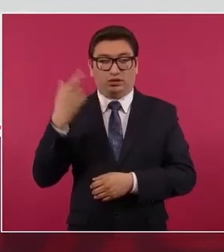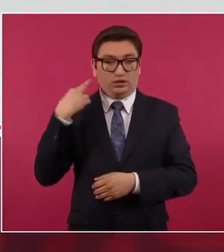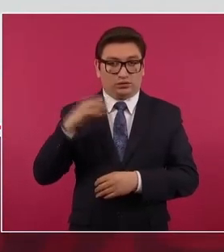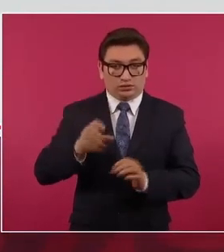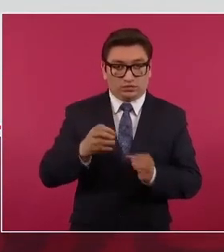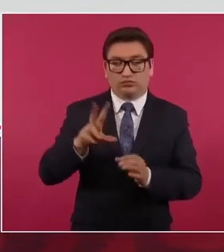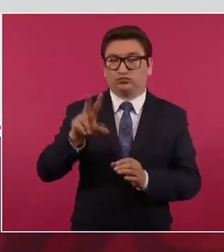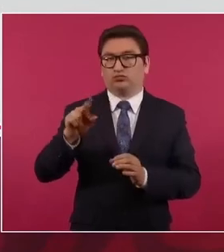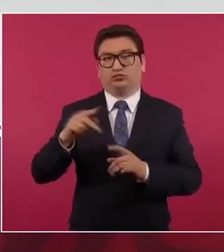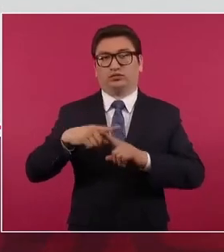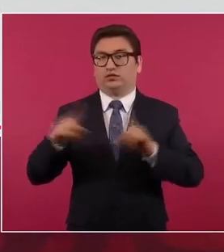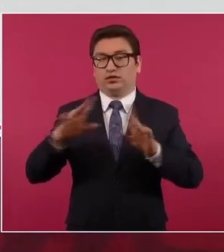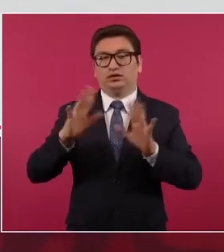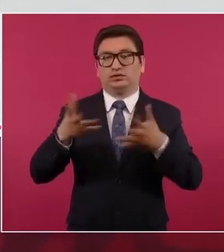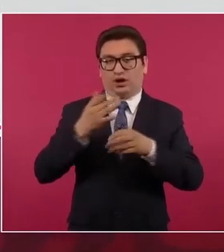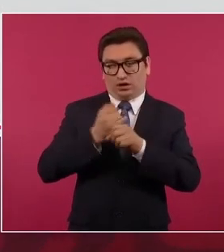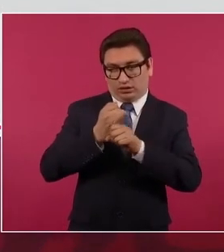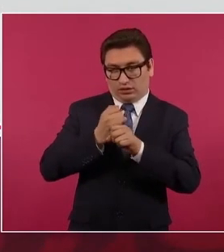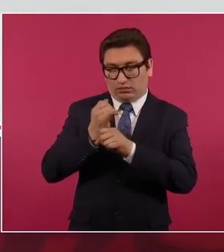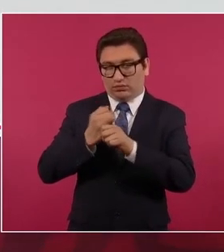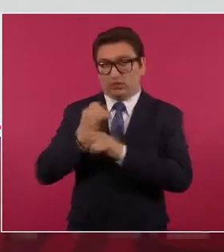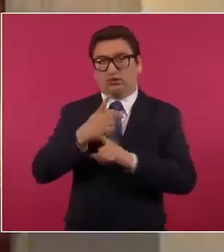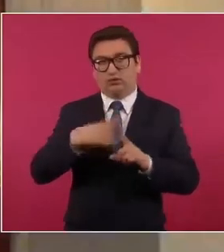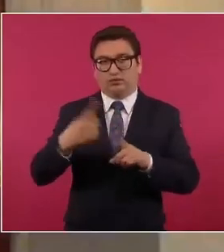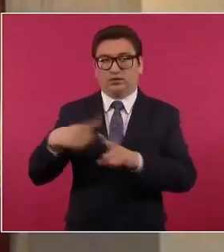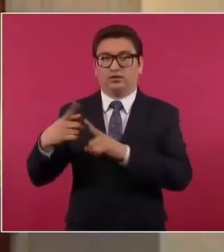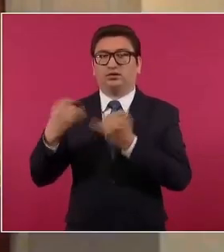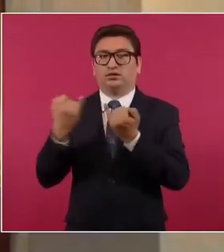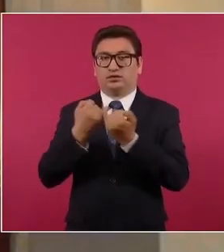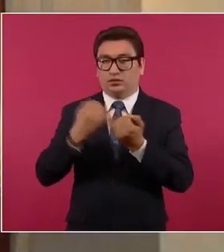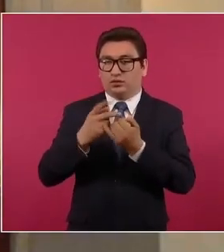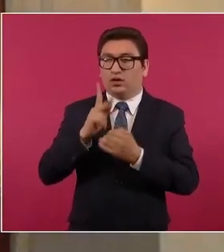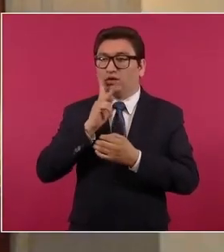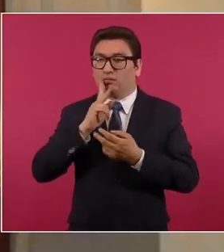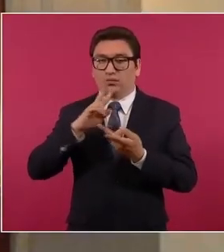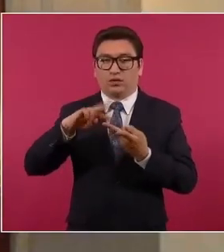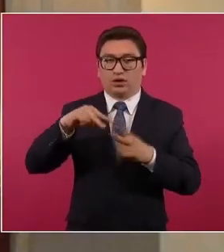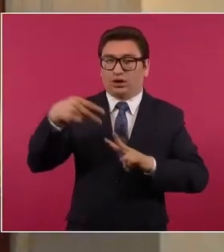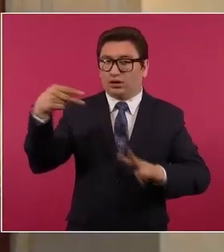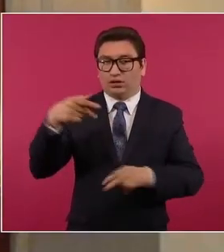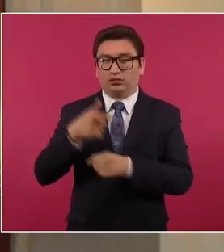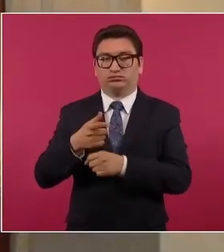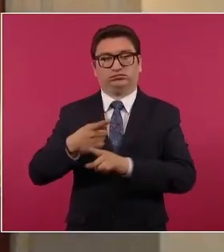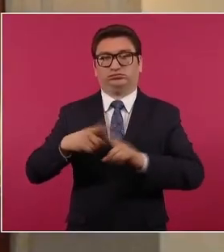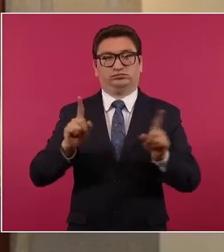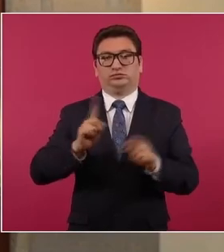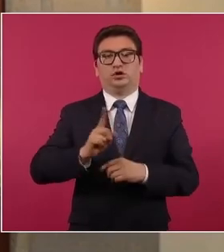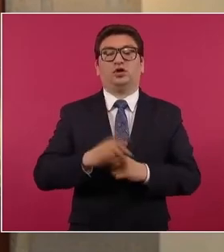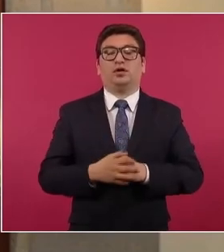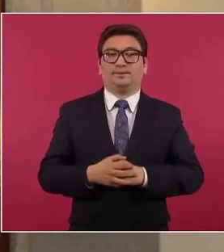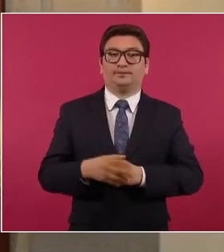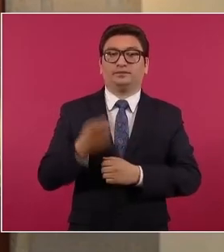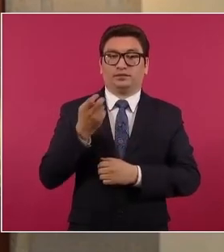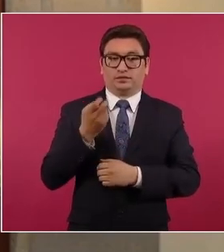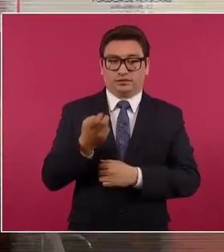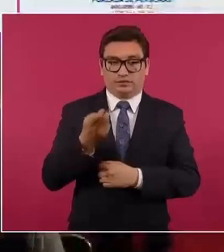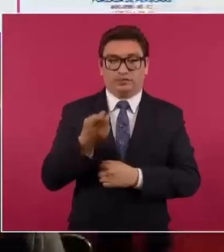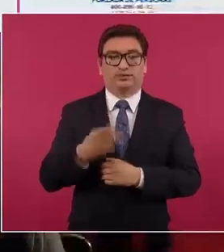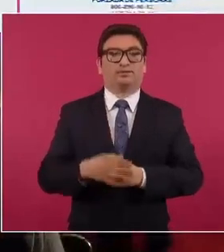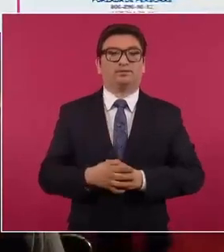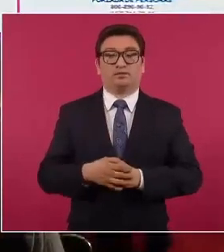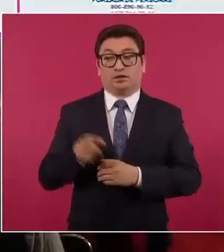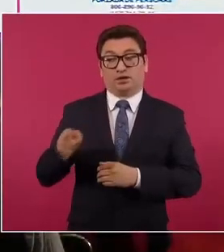diferentes peritajes, entre otros la prueba de ADN. No obstante ello, en virtud de que hay un